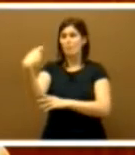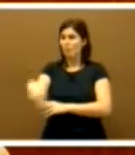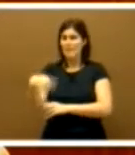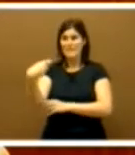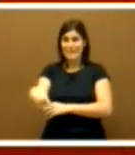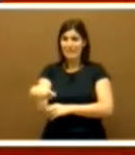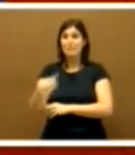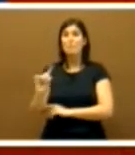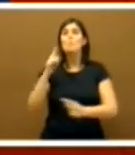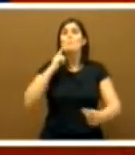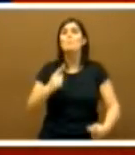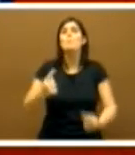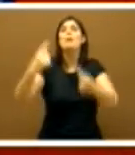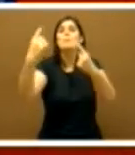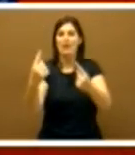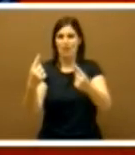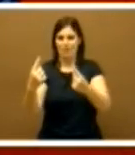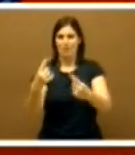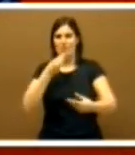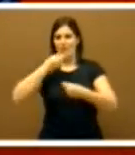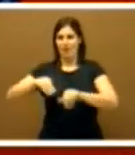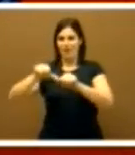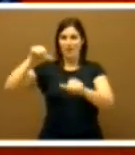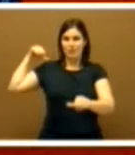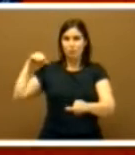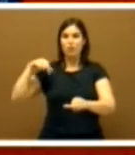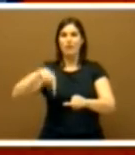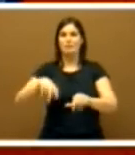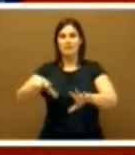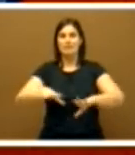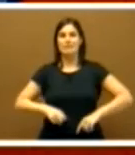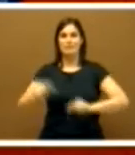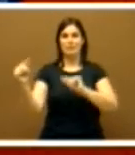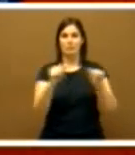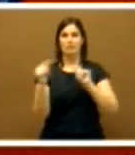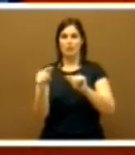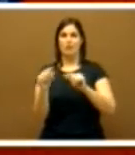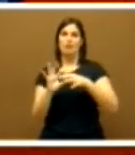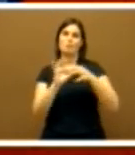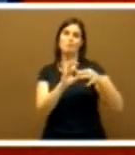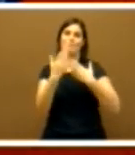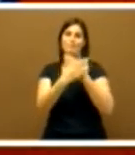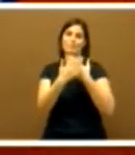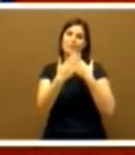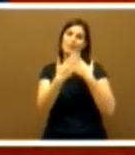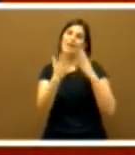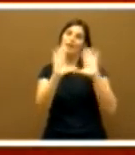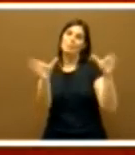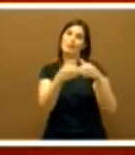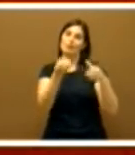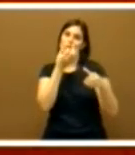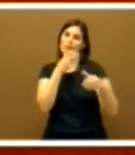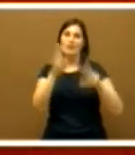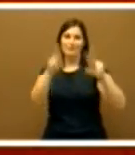vez en la historia en un debate de investidura en Extremadura que no es del Partido Socialista.